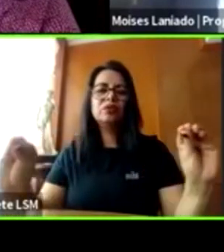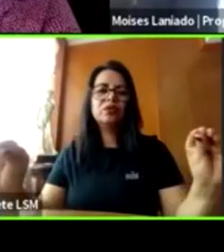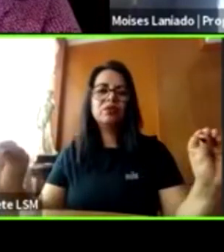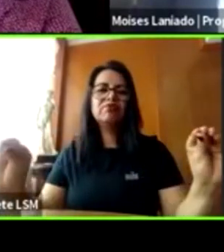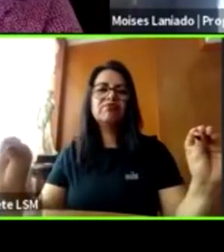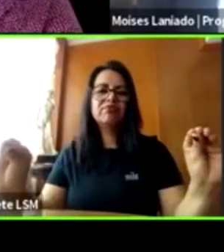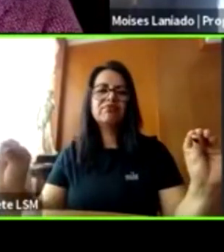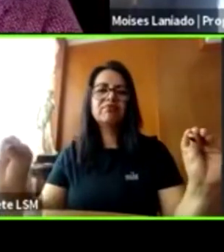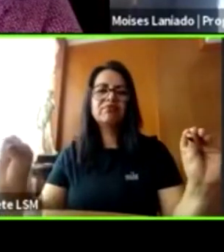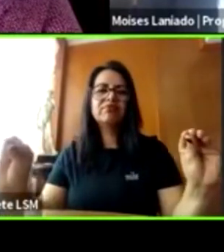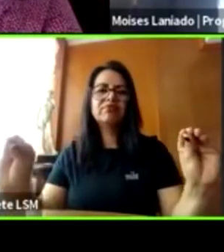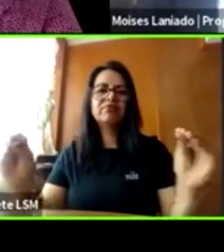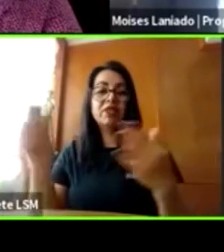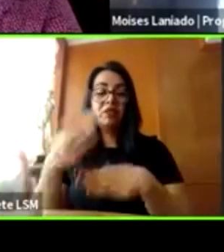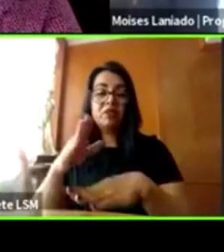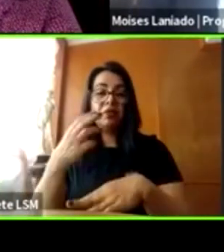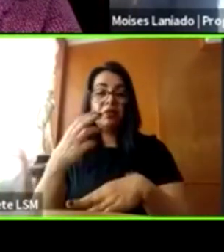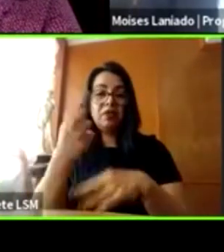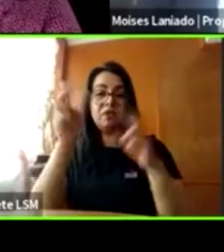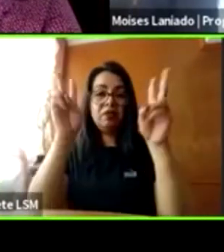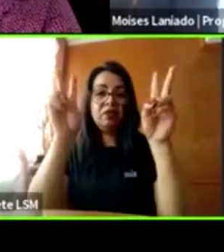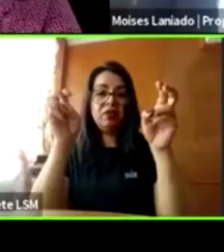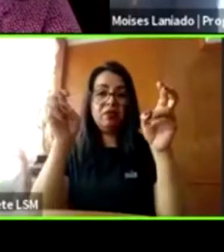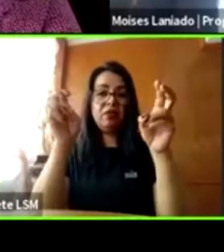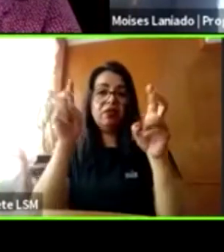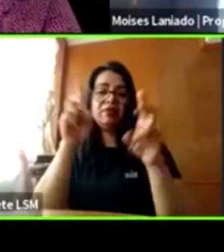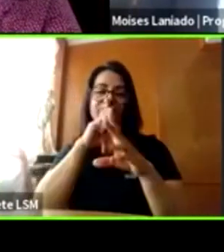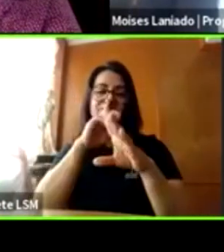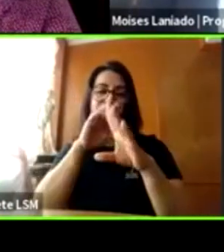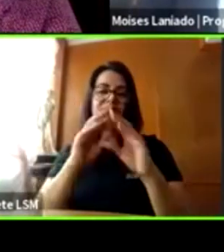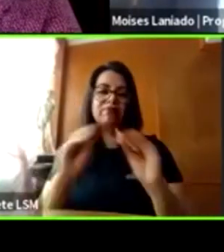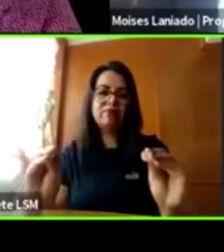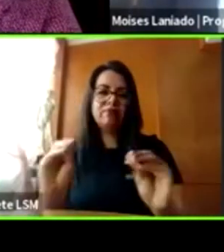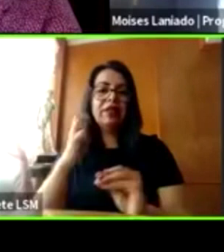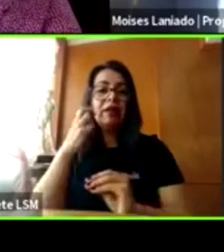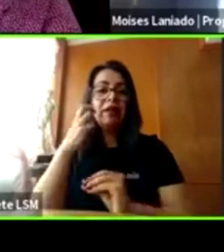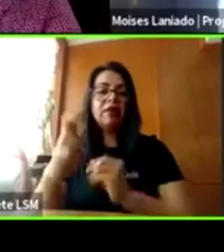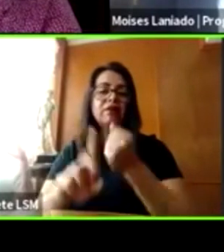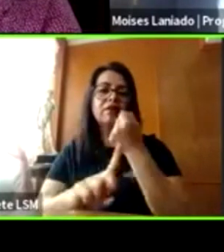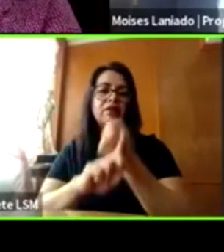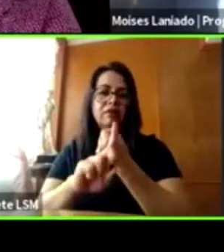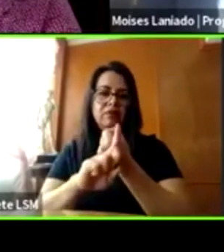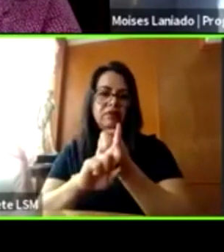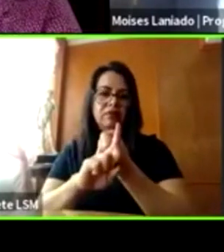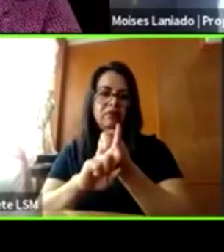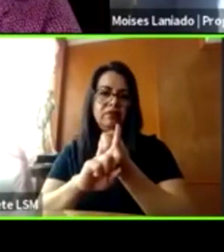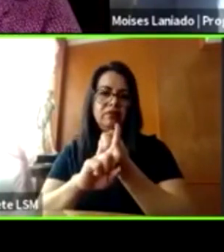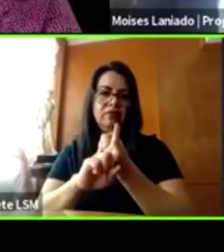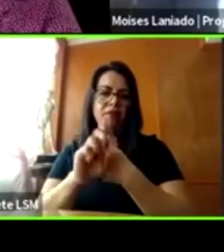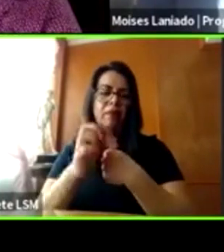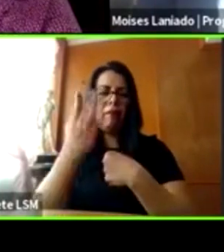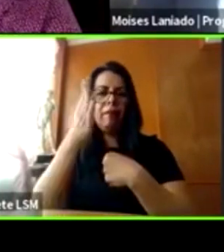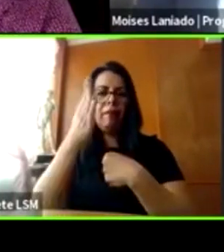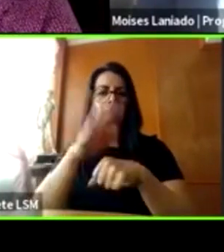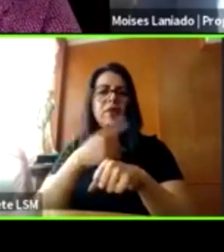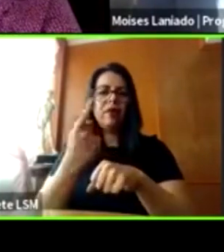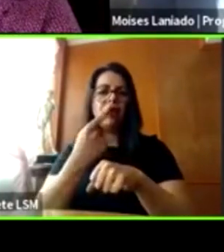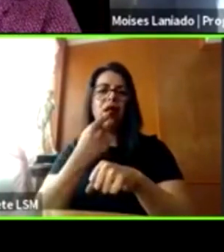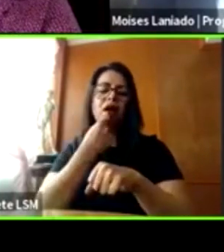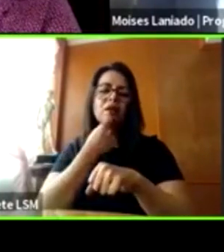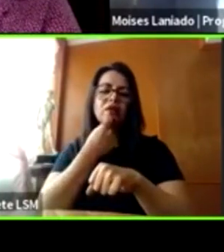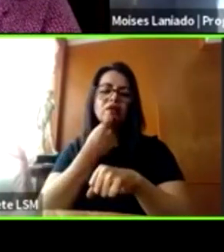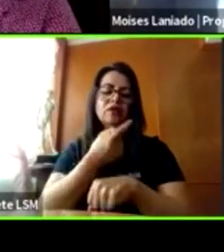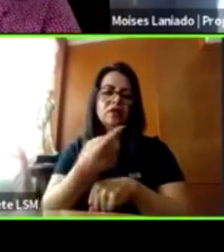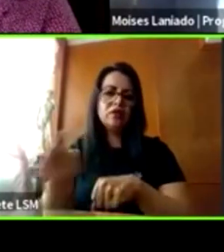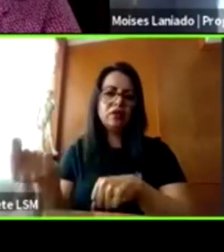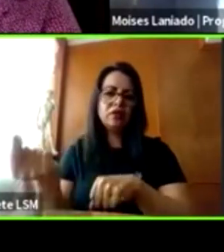que es uno de los principales problemas. Porque, como decía Moisés, a los niños uno les enseña, mira, cuidado al